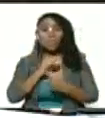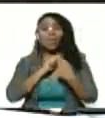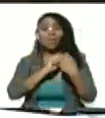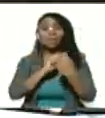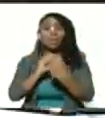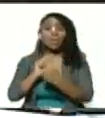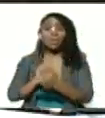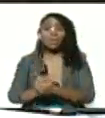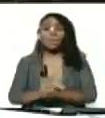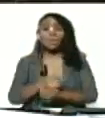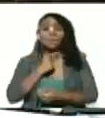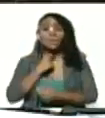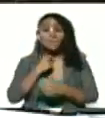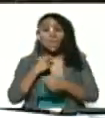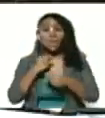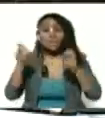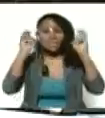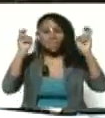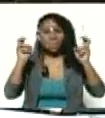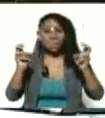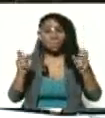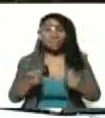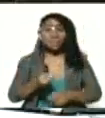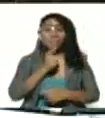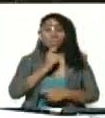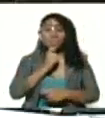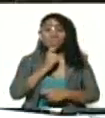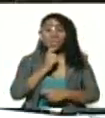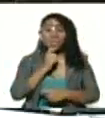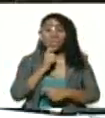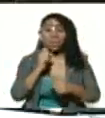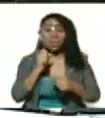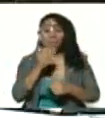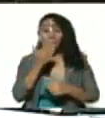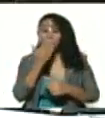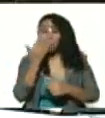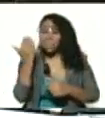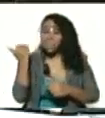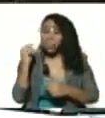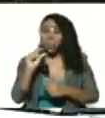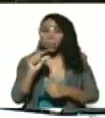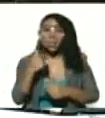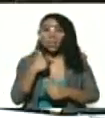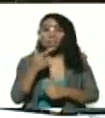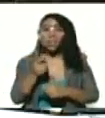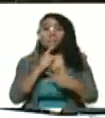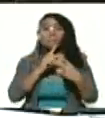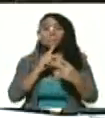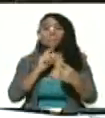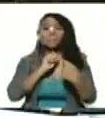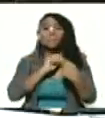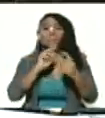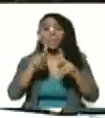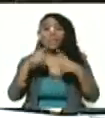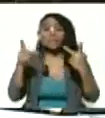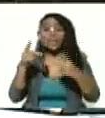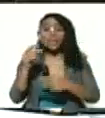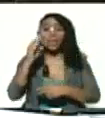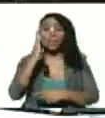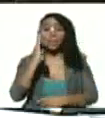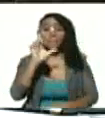Me gustan los temas candentes. Recientemente le di una entrevista a un periodista muy famoso de Bloomberg.